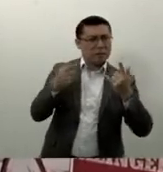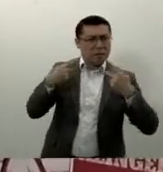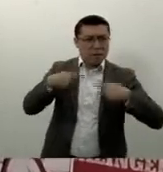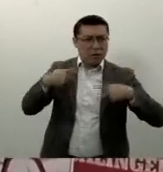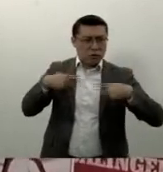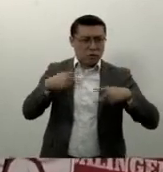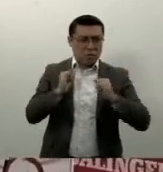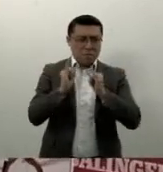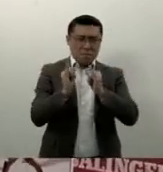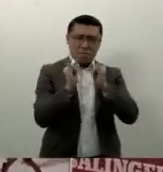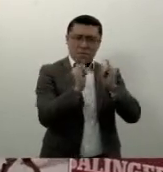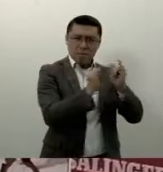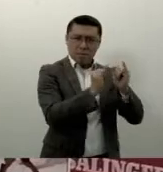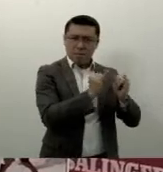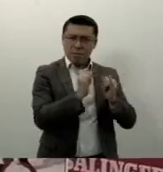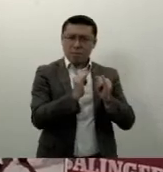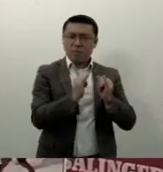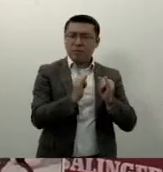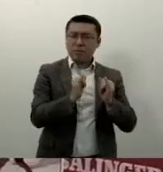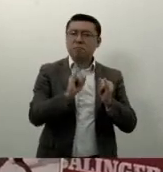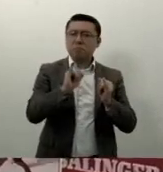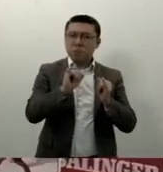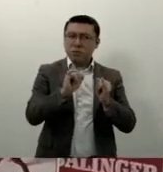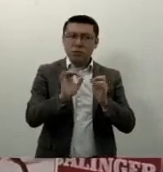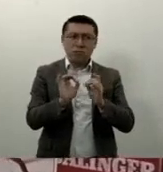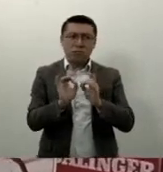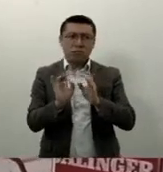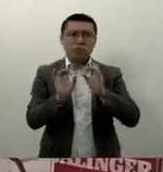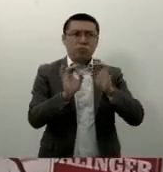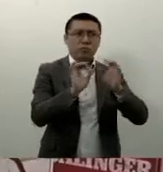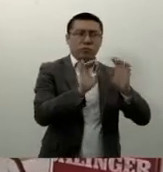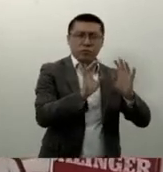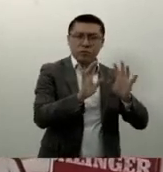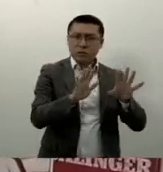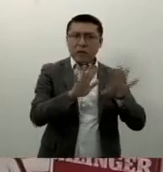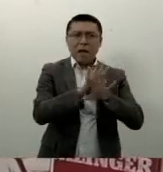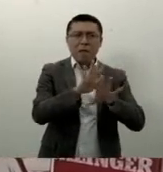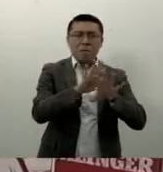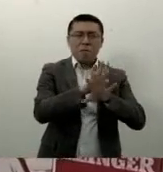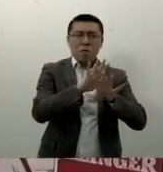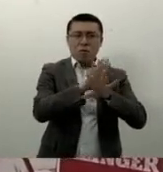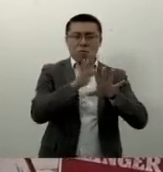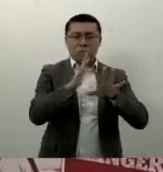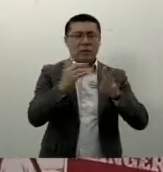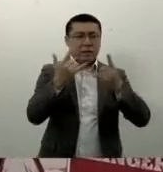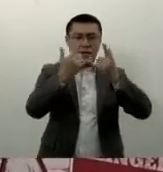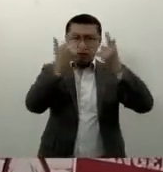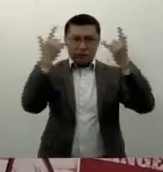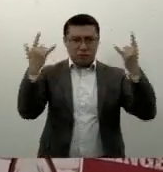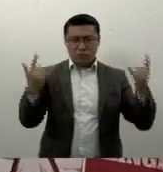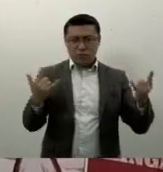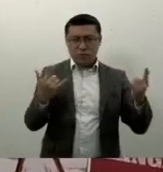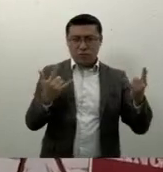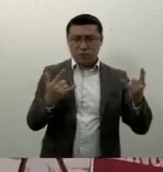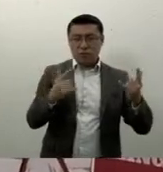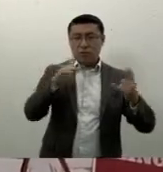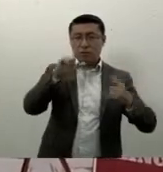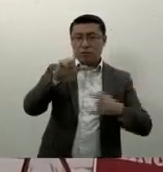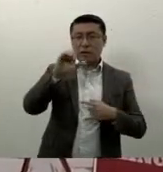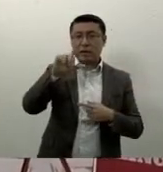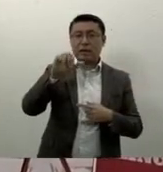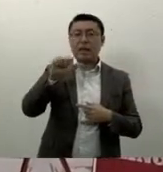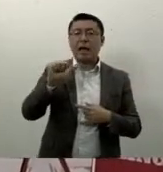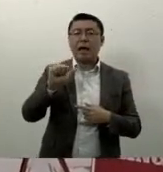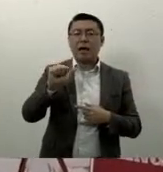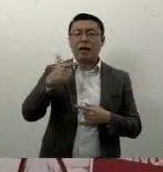se enfrentan a los grandes acontecimientos de la historia. Considerada Lidia George como una de